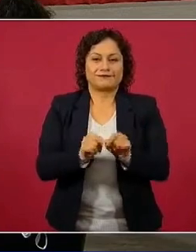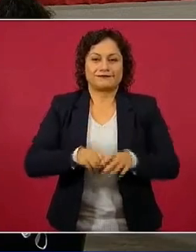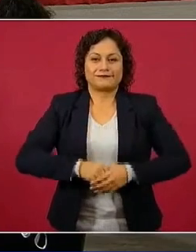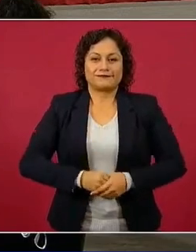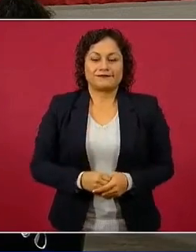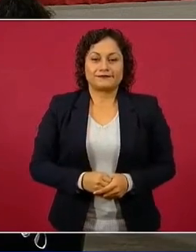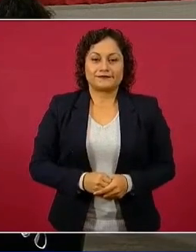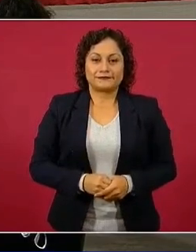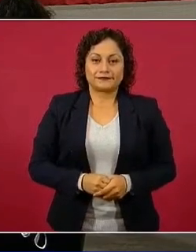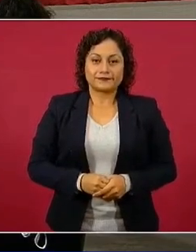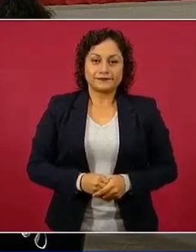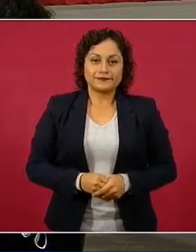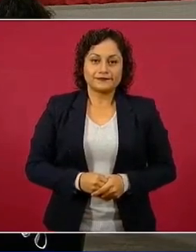Gracias. Gracias.